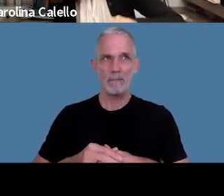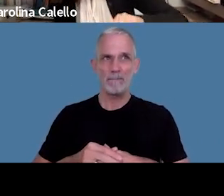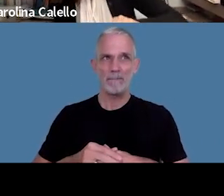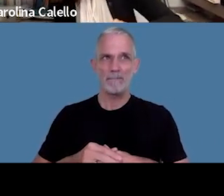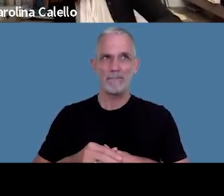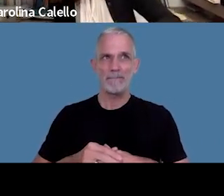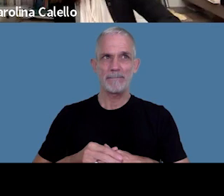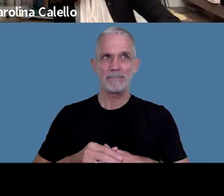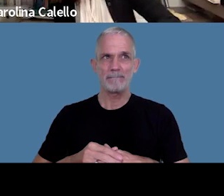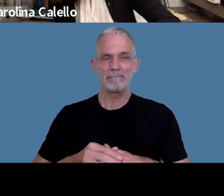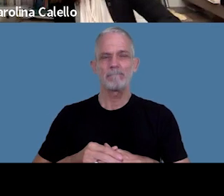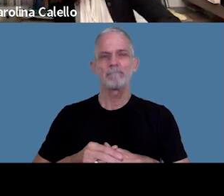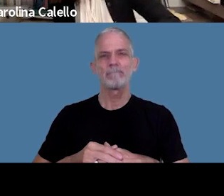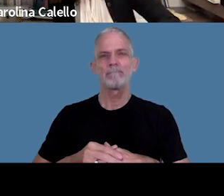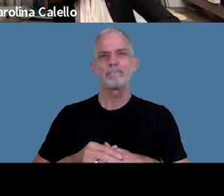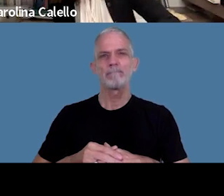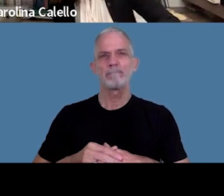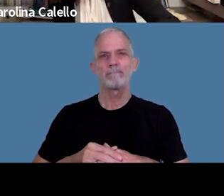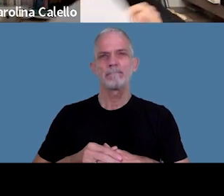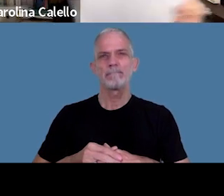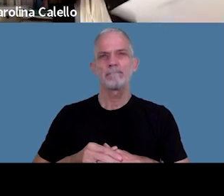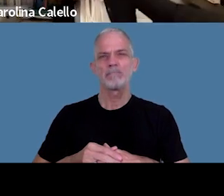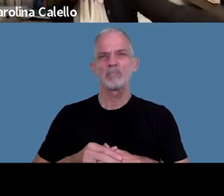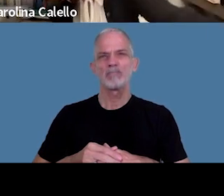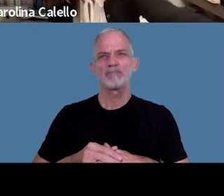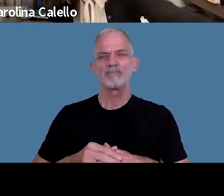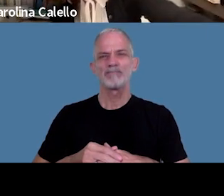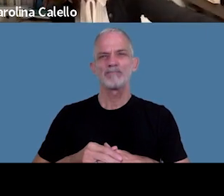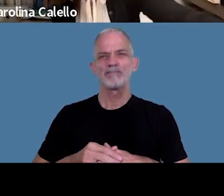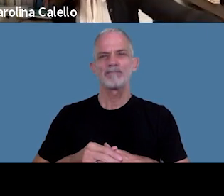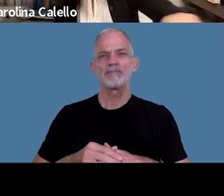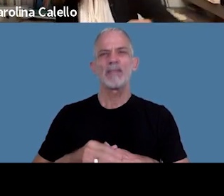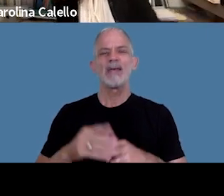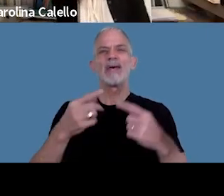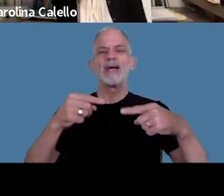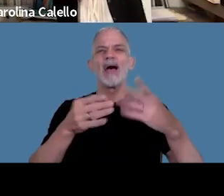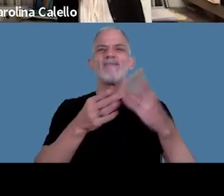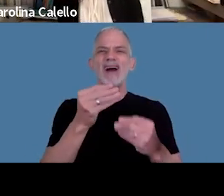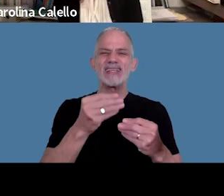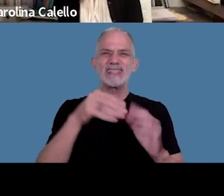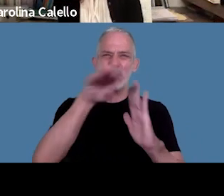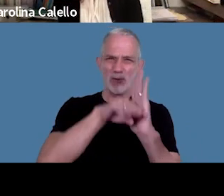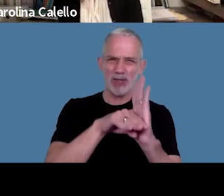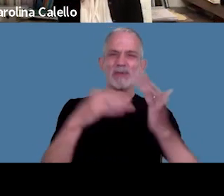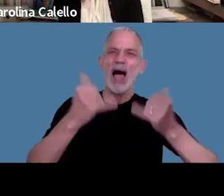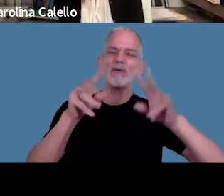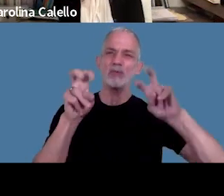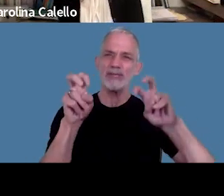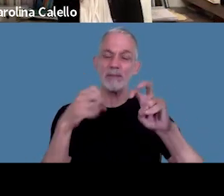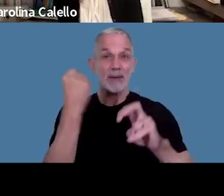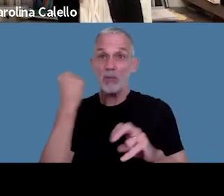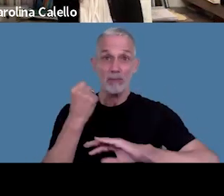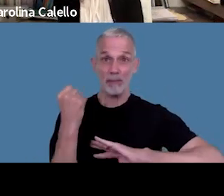acá dentro de los vicios en el procedimiento hay una cuestión fundamental